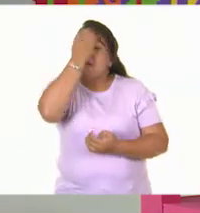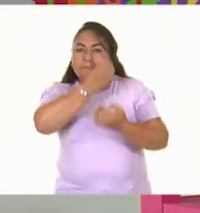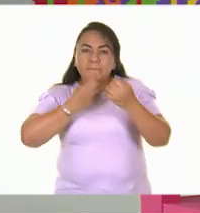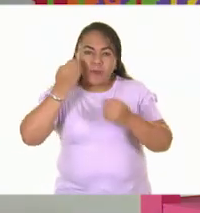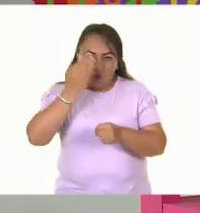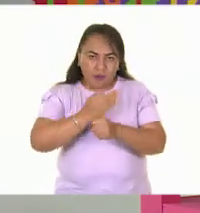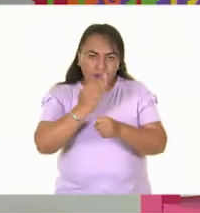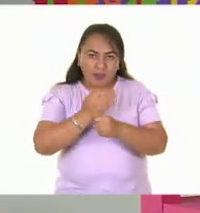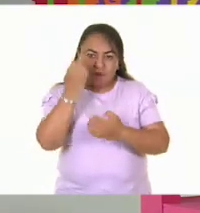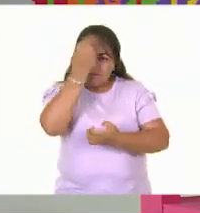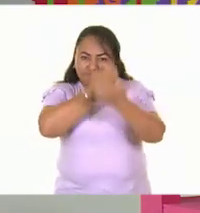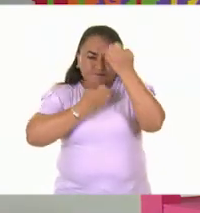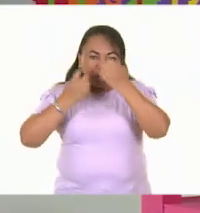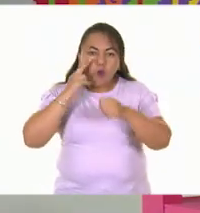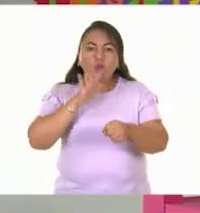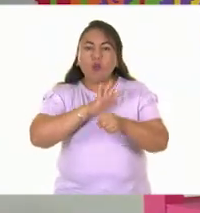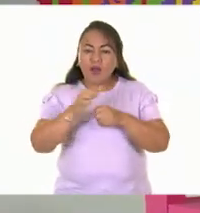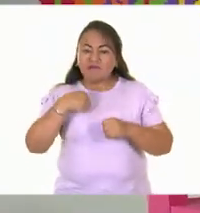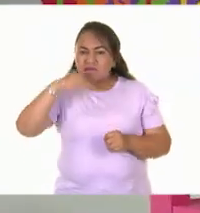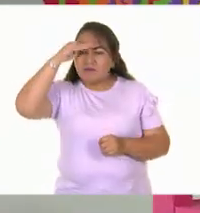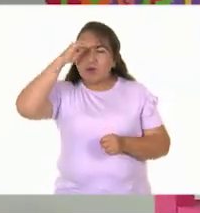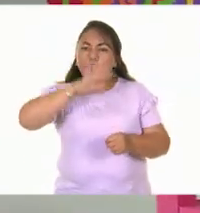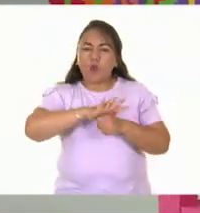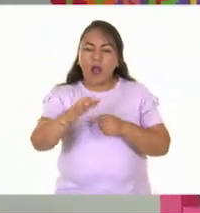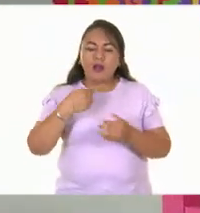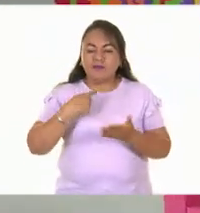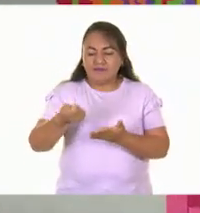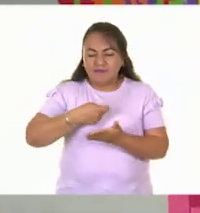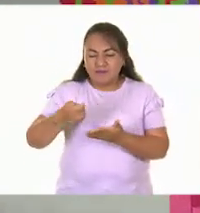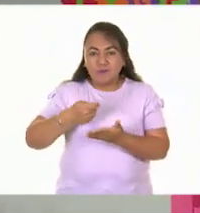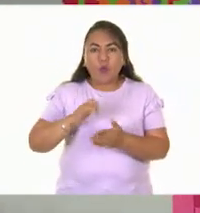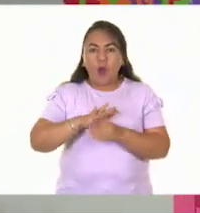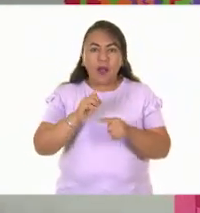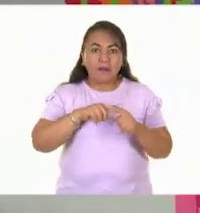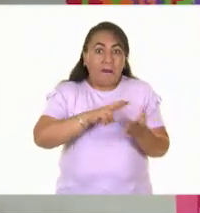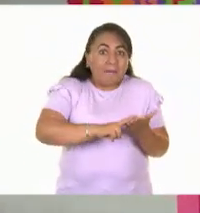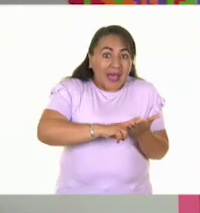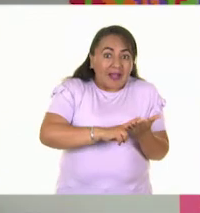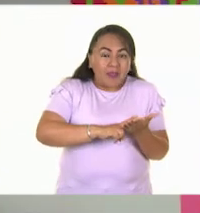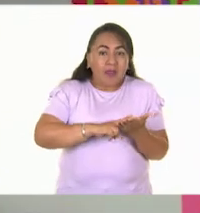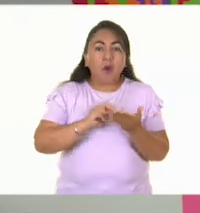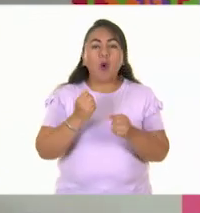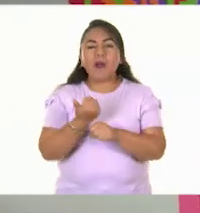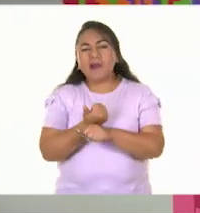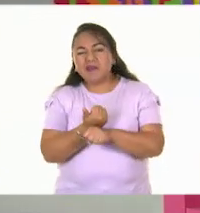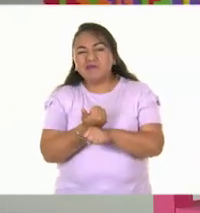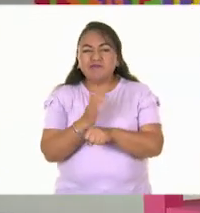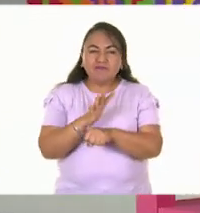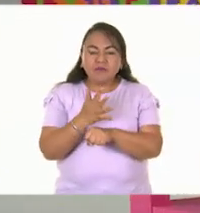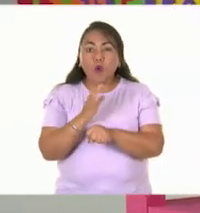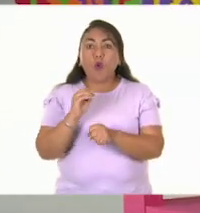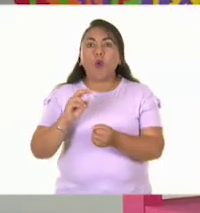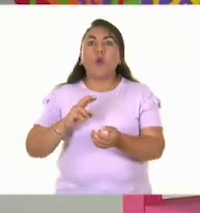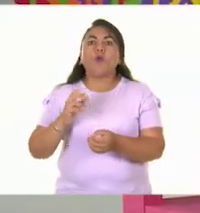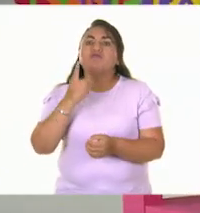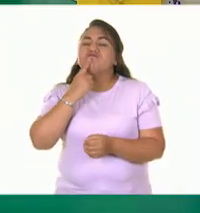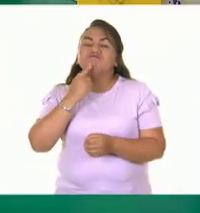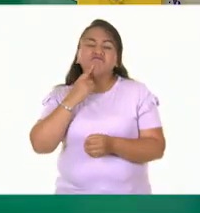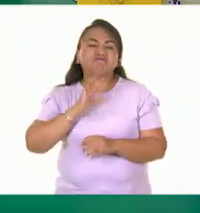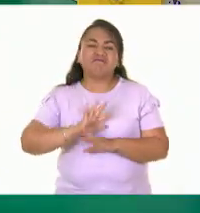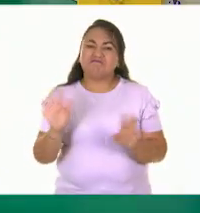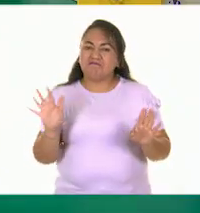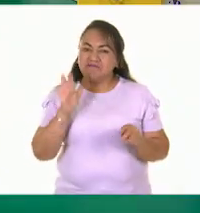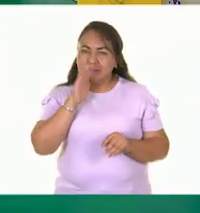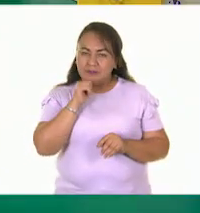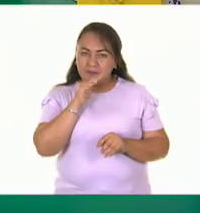¿Están preparadas, niñas y niños, para reflexionar sobre cómo le salió a ustedes su trabajo? A ver, pues vamos a comenzar. Entonces,